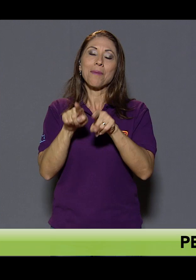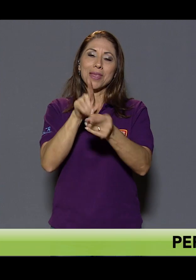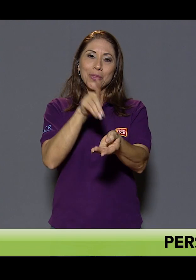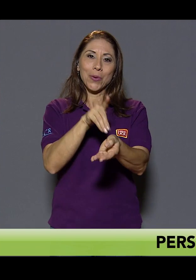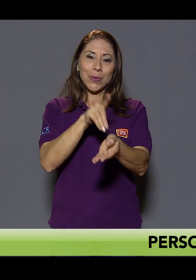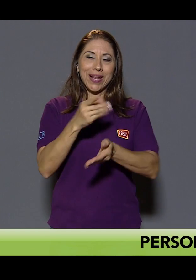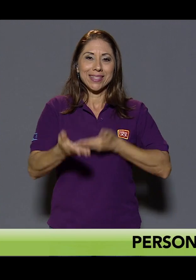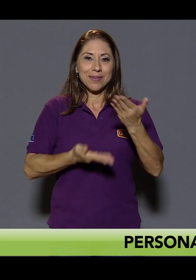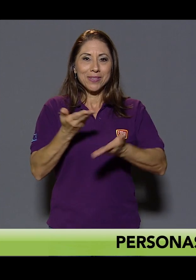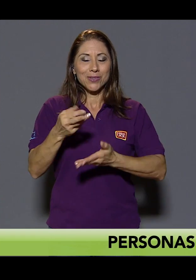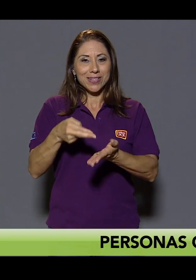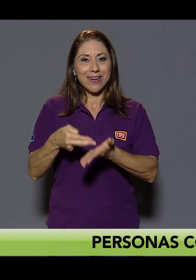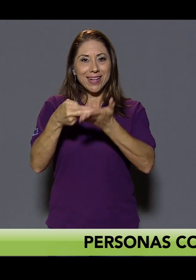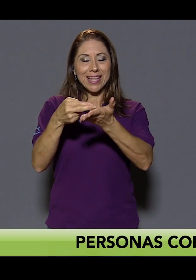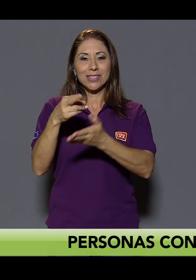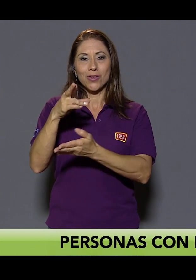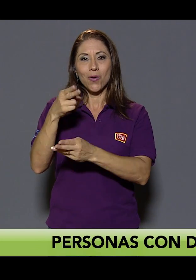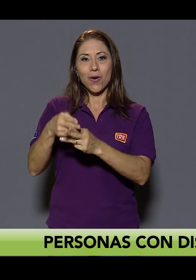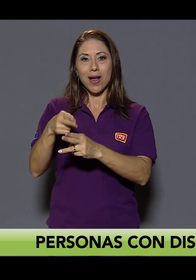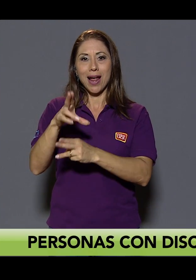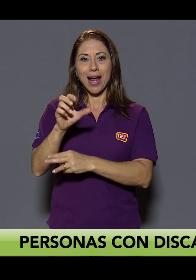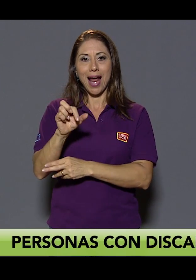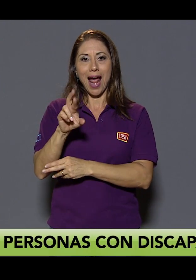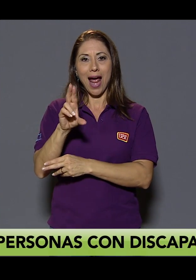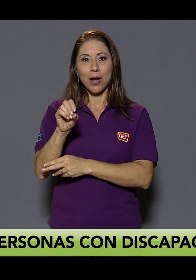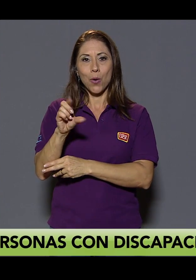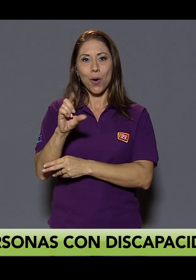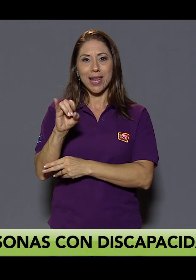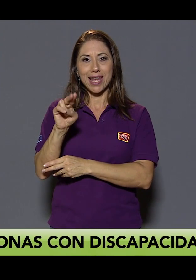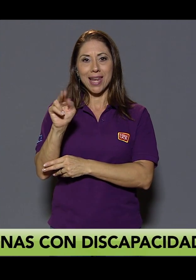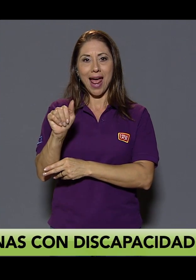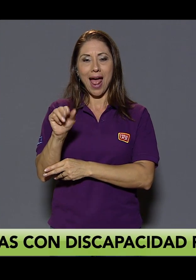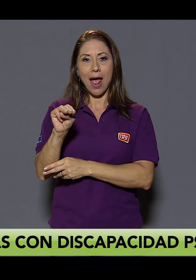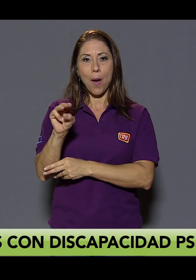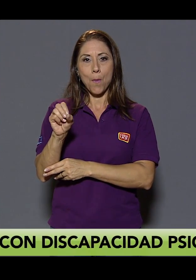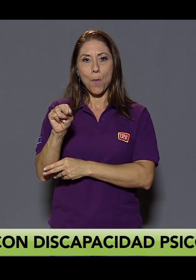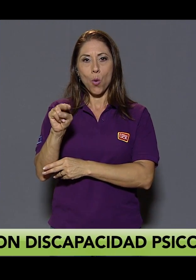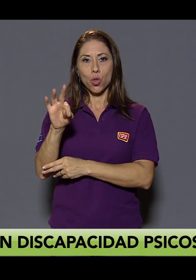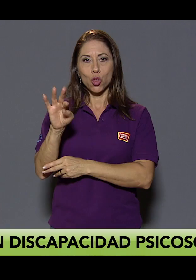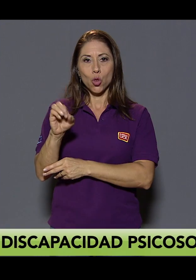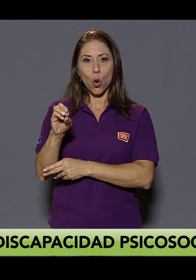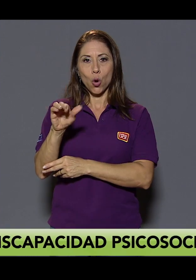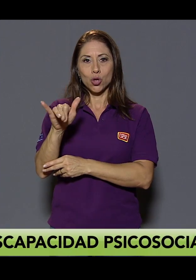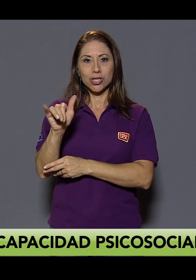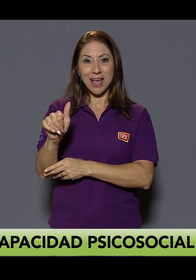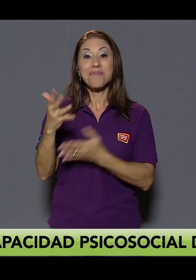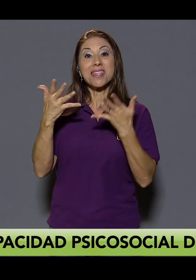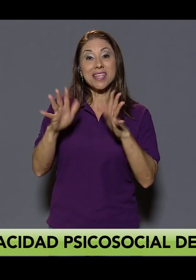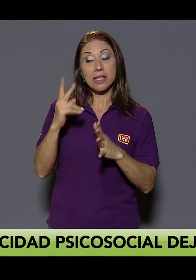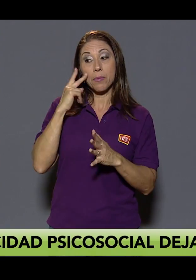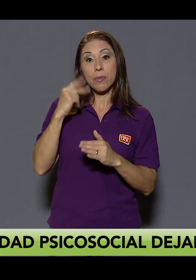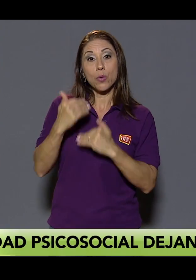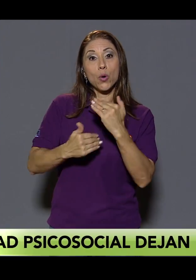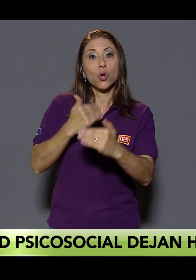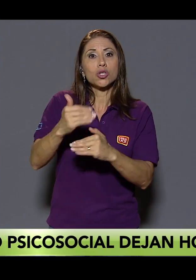doctora del Servicio de Rehabilitación, la doctora Carolina Montoya. Y estamos conociendo cómo fue este proceso. Ya ellas nos hacían una introducción a este